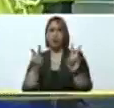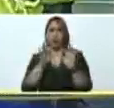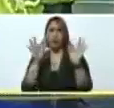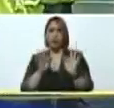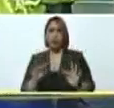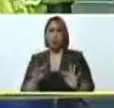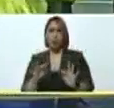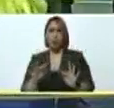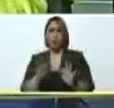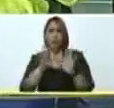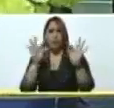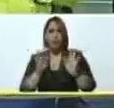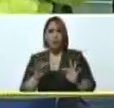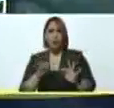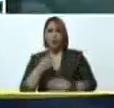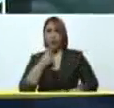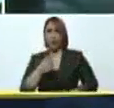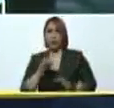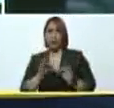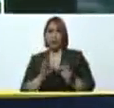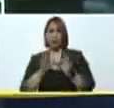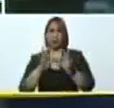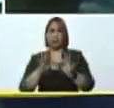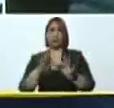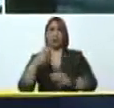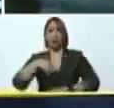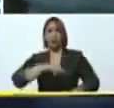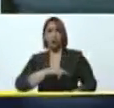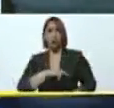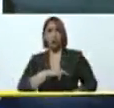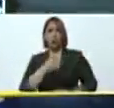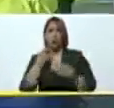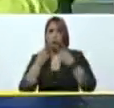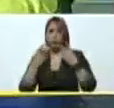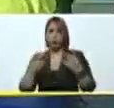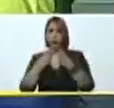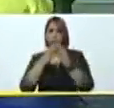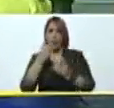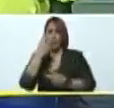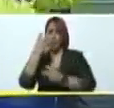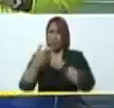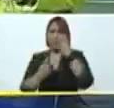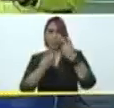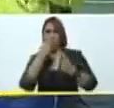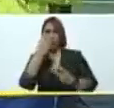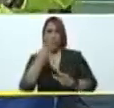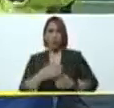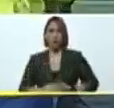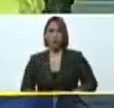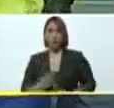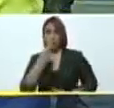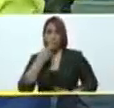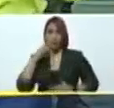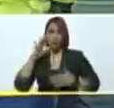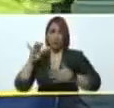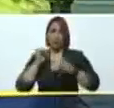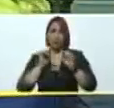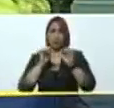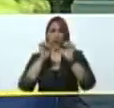dice, de manera constante. Y hoy, además, como lo hemos mencionado en todo el recorrido, se compromete a seguir